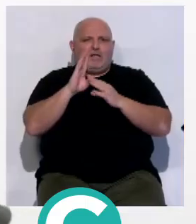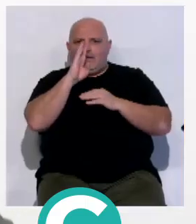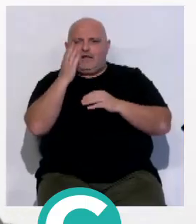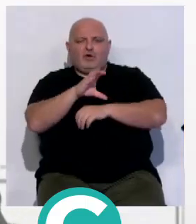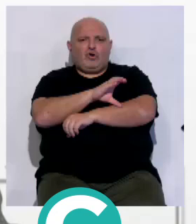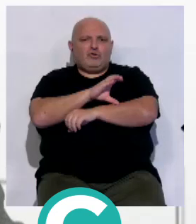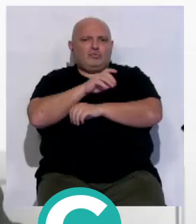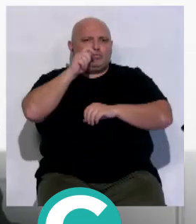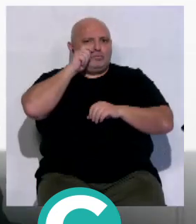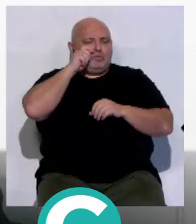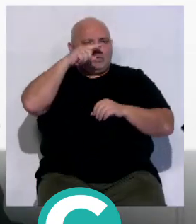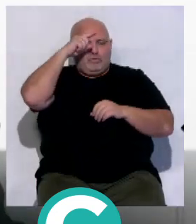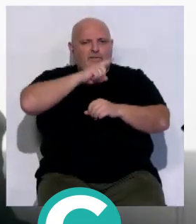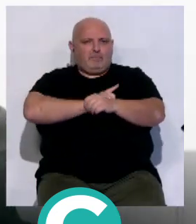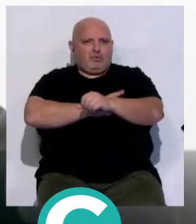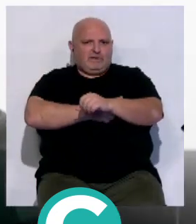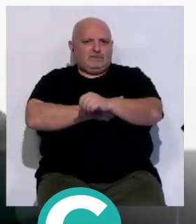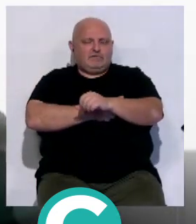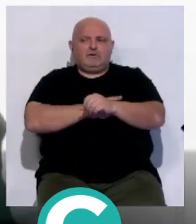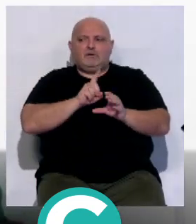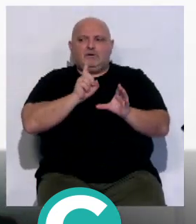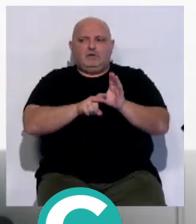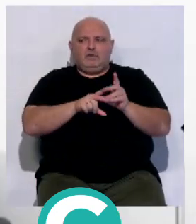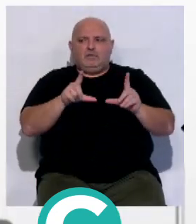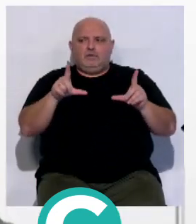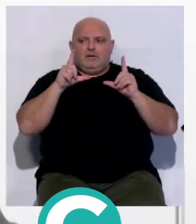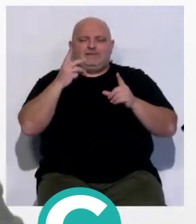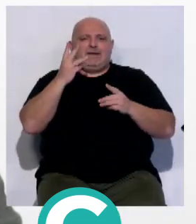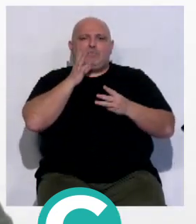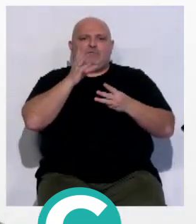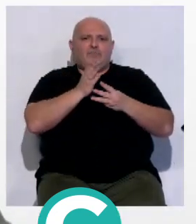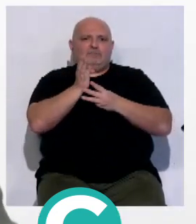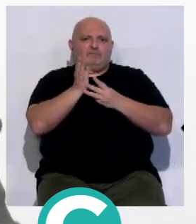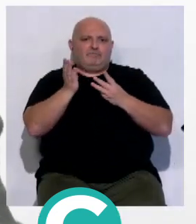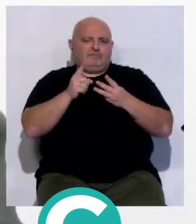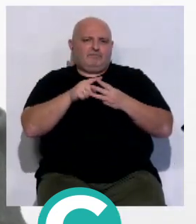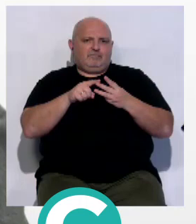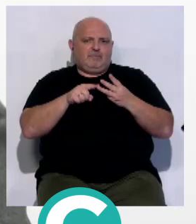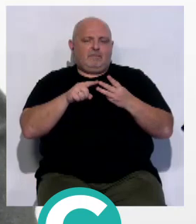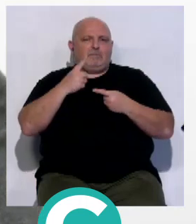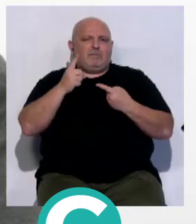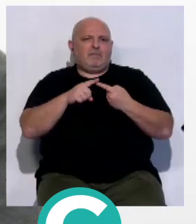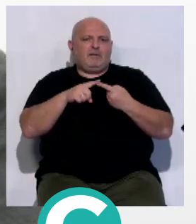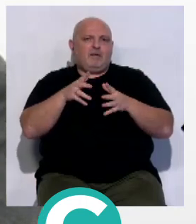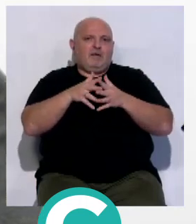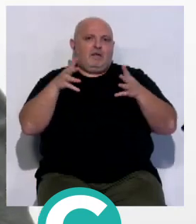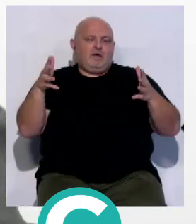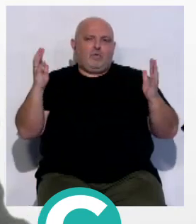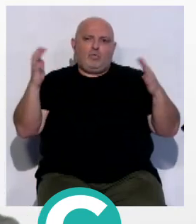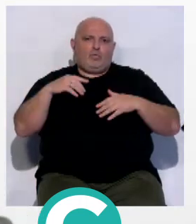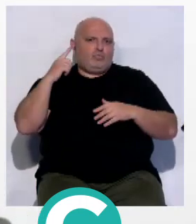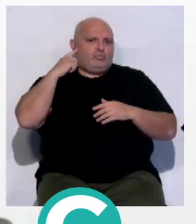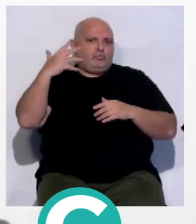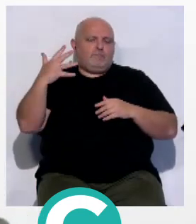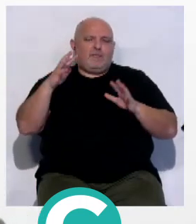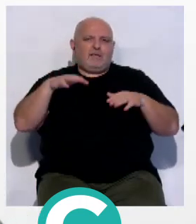de la Consejería de Turismo, Cultura y Deportes, tenía que estar ahí y hay tres motivos principales. En primer lugar, la grandeza del evento, o sea, todos